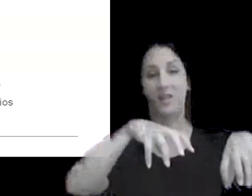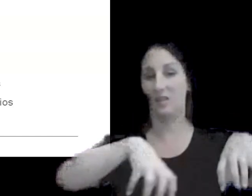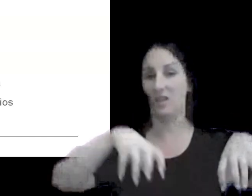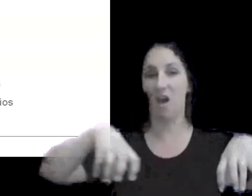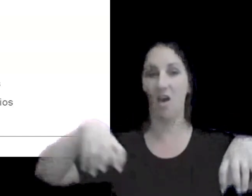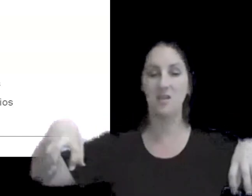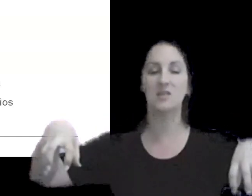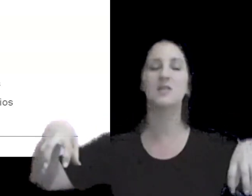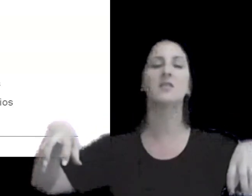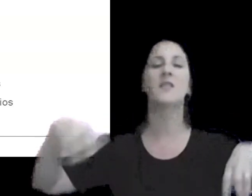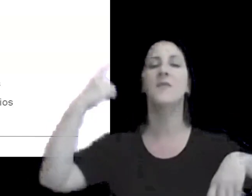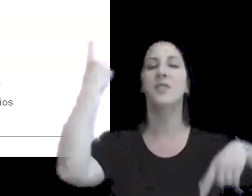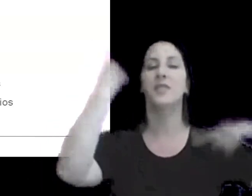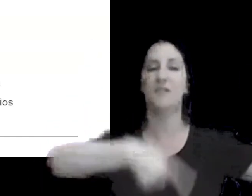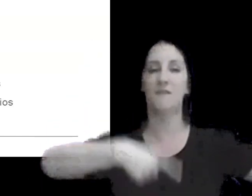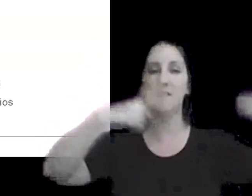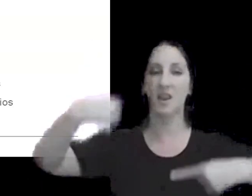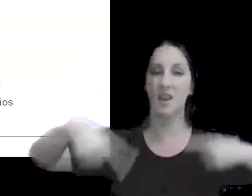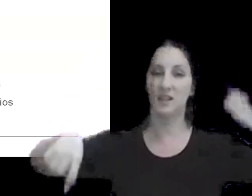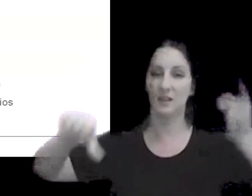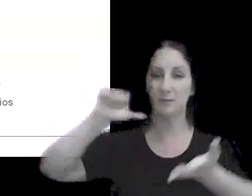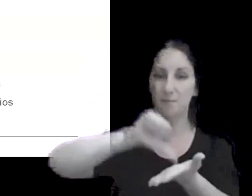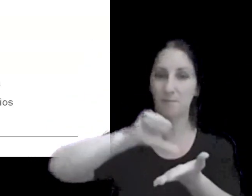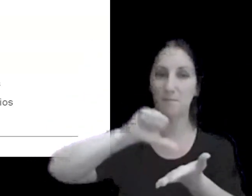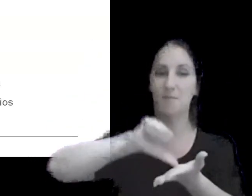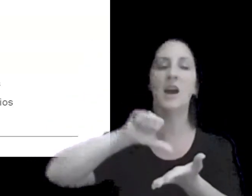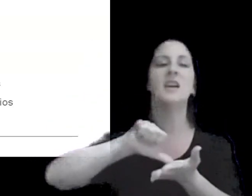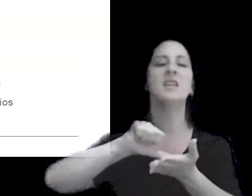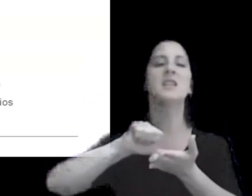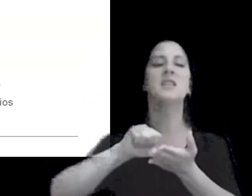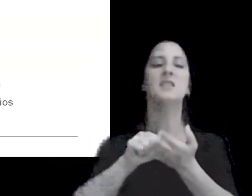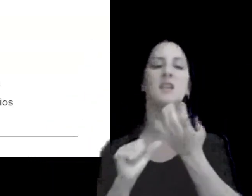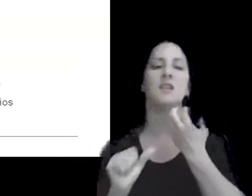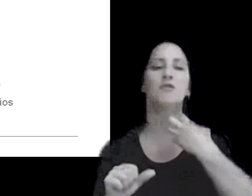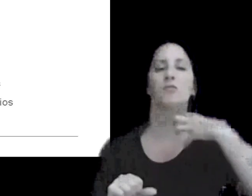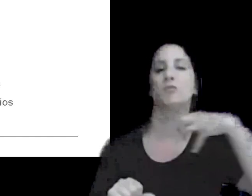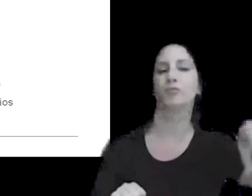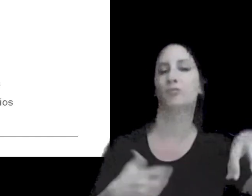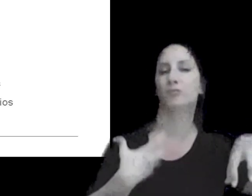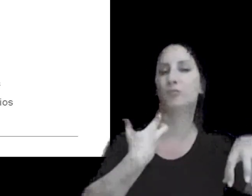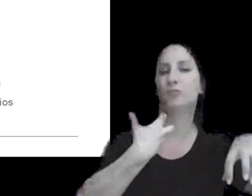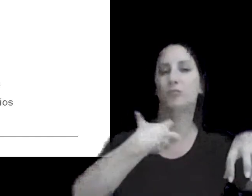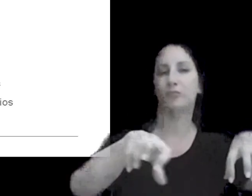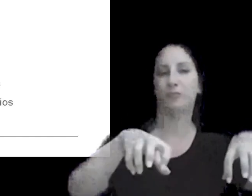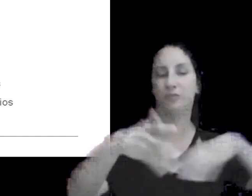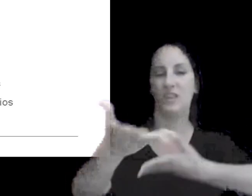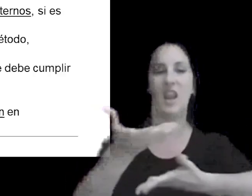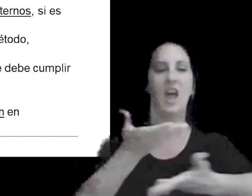en distintos países con funciones descentralizadas e interacciones múltiples